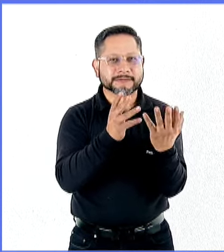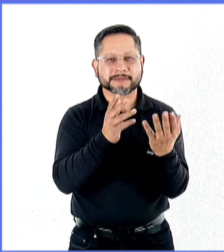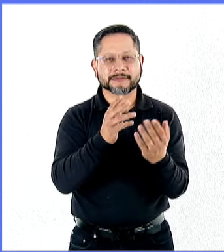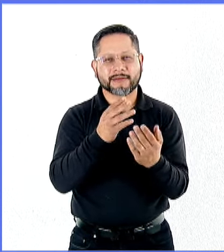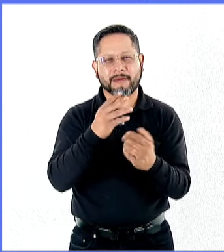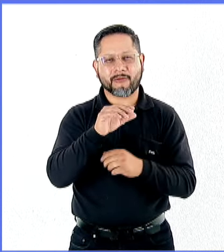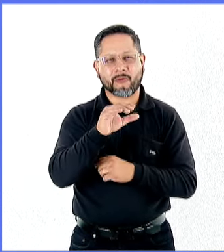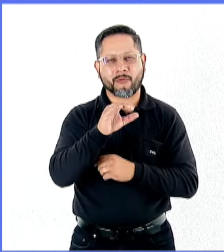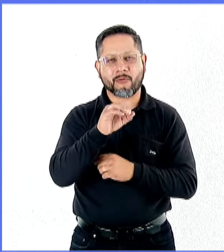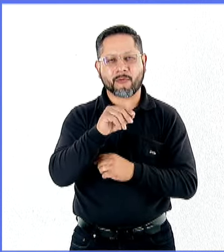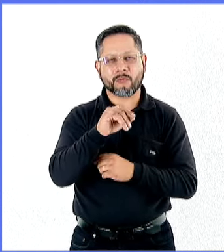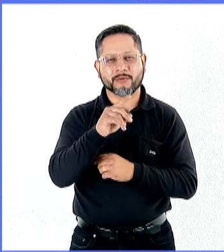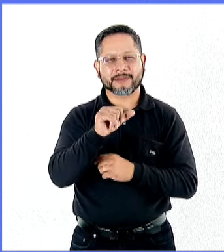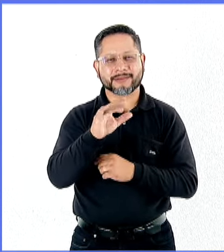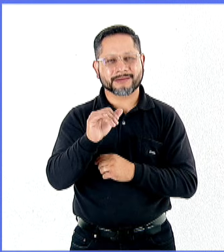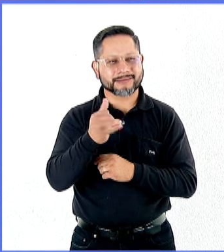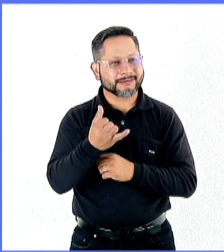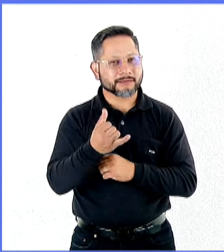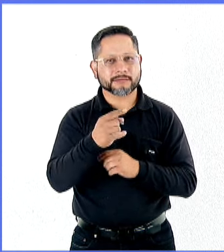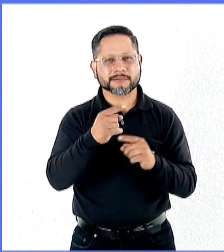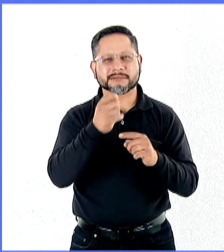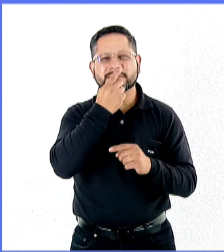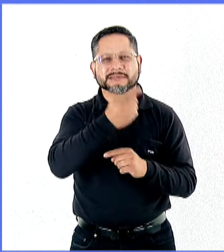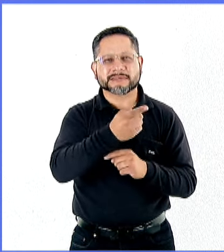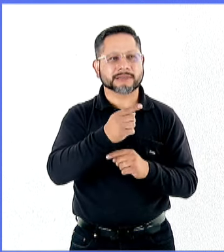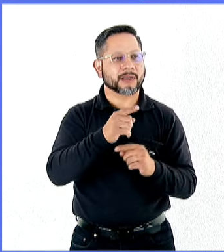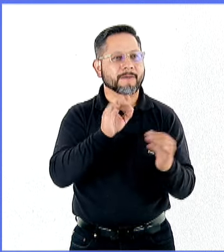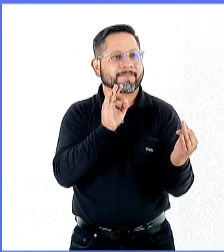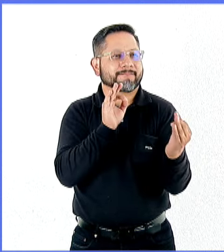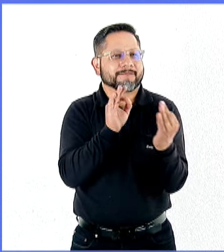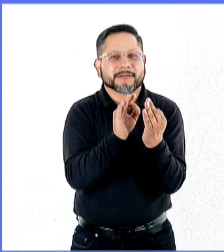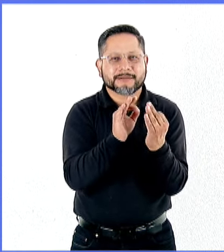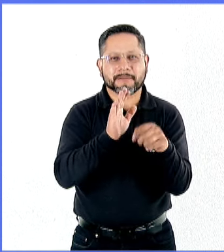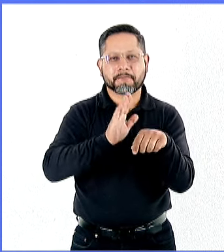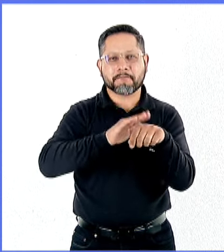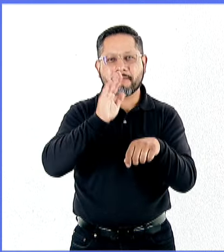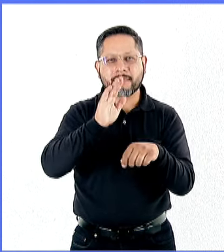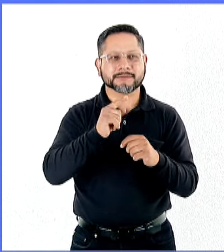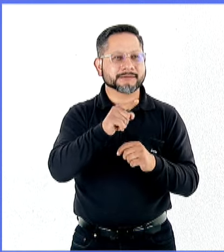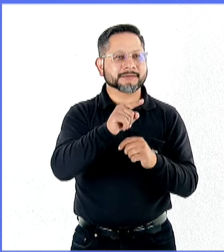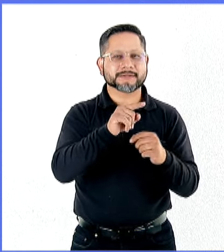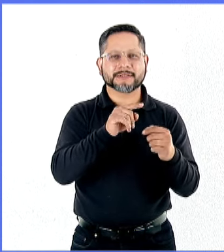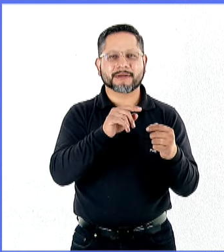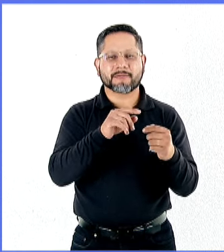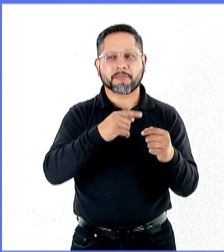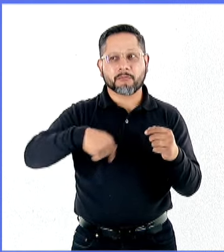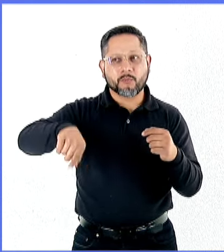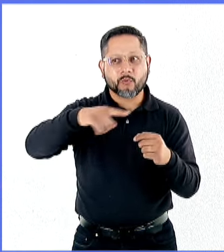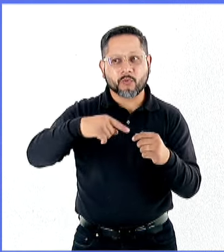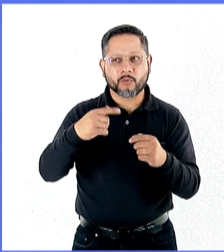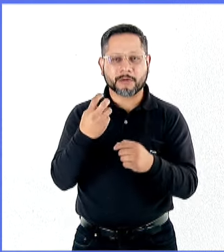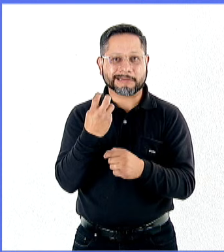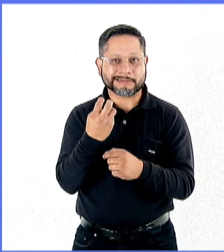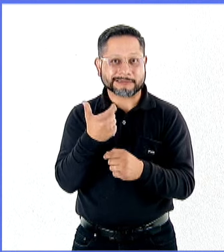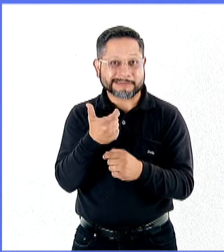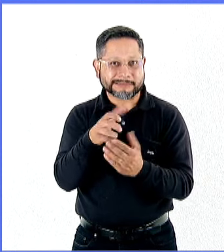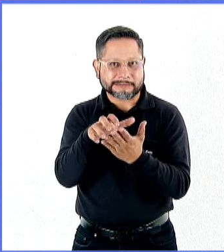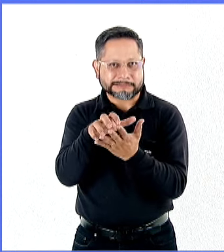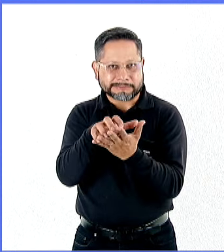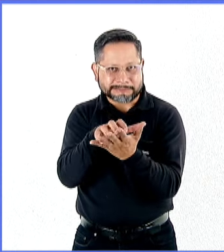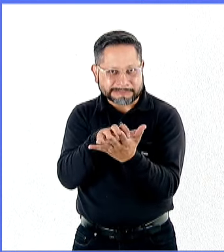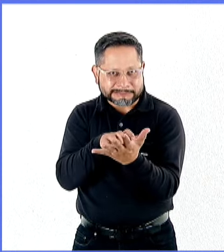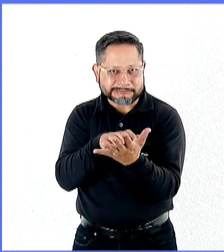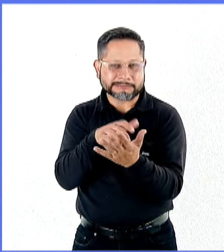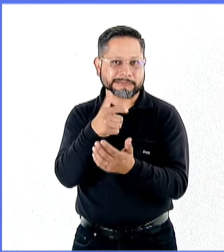como se le denomina en algunas ocasiones, o la lógica de las empresas también en términos de reducir costos, pues es menores salarios